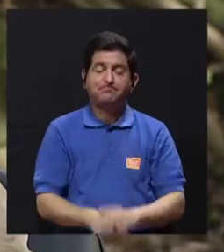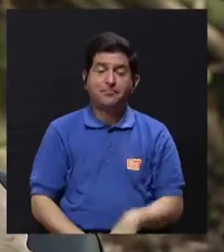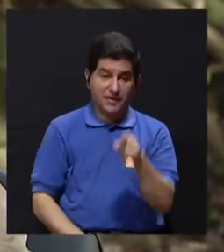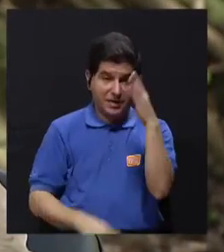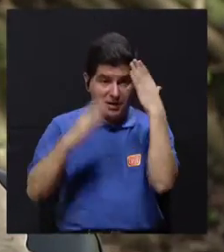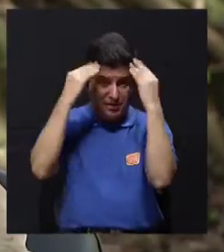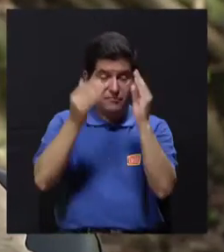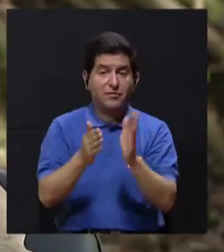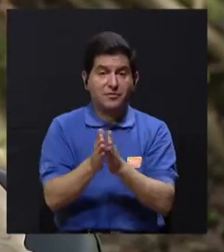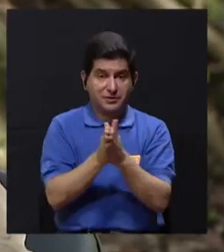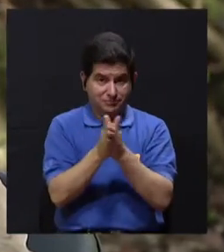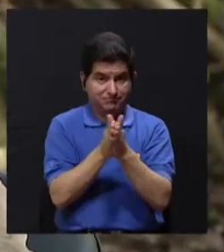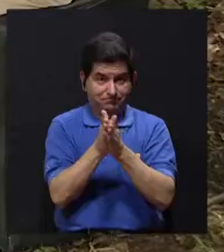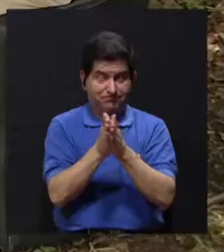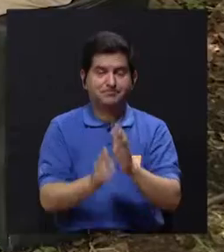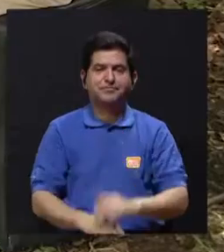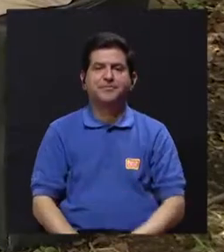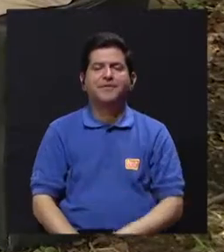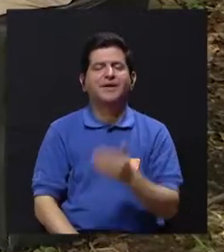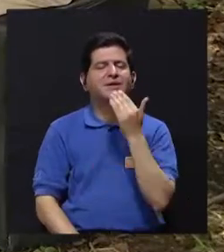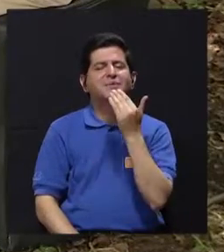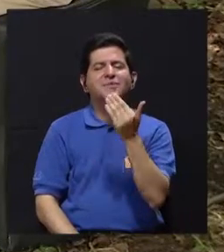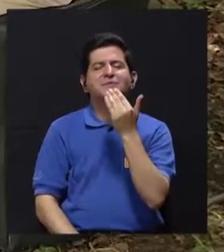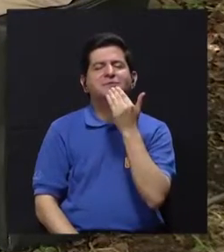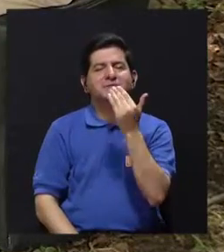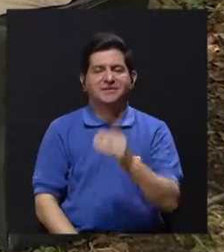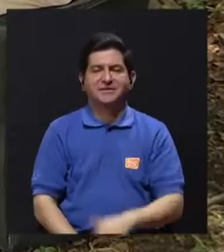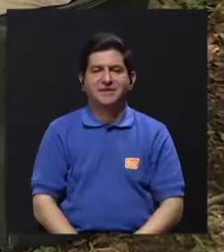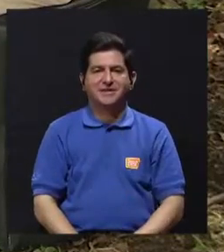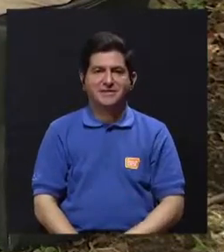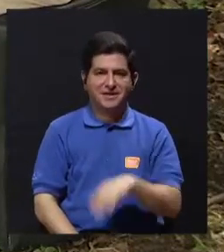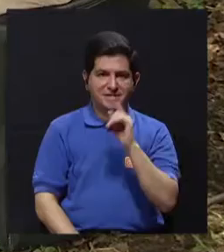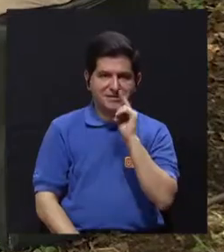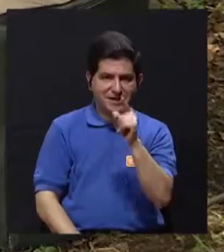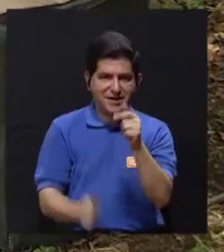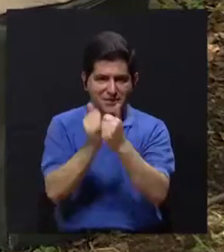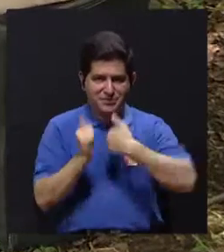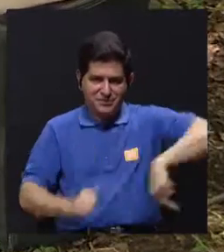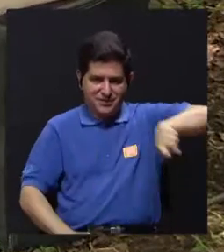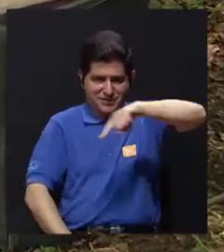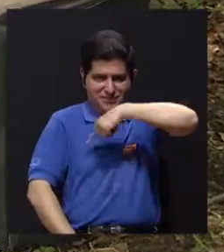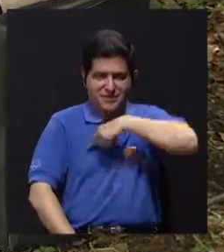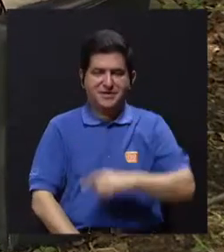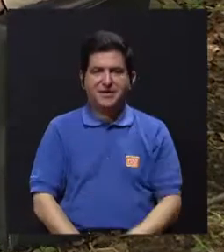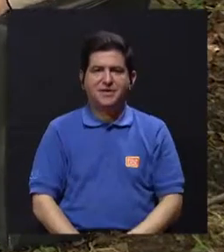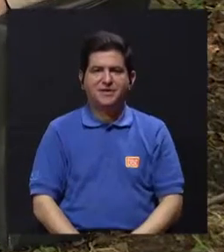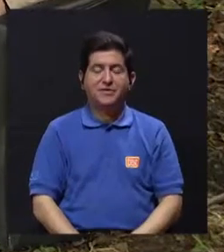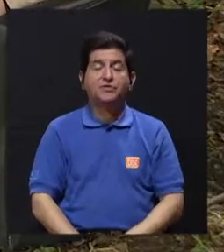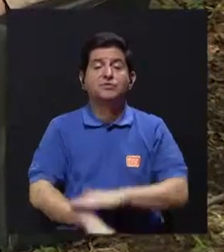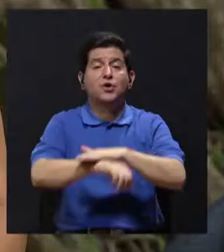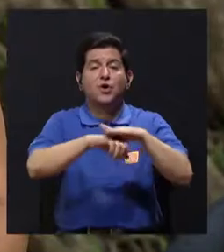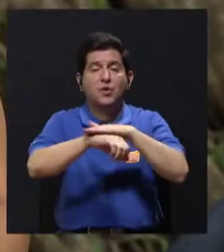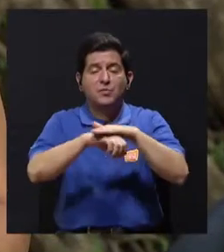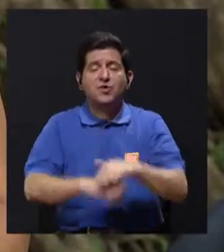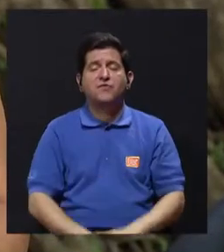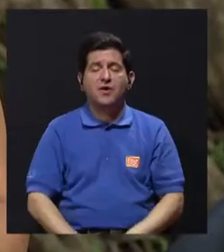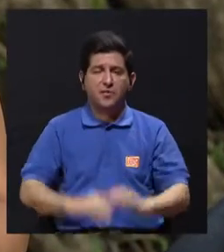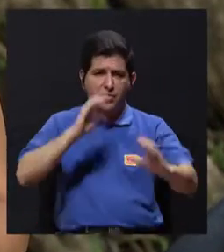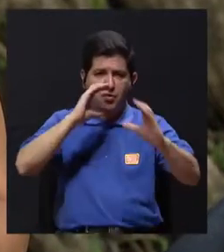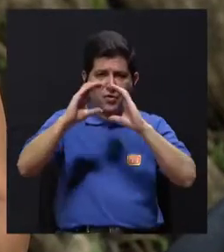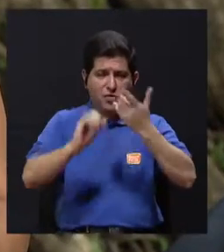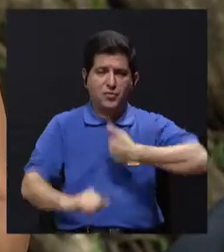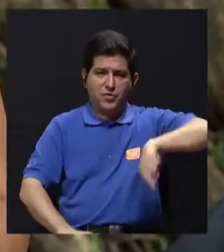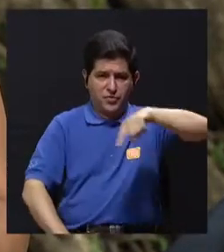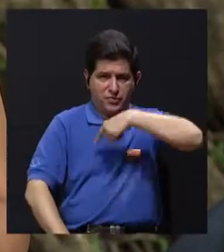tomar nota bueno muchísimas gracias y gracias a ustedes por acompañarnos les pedimos que por favor nos